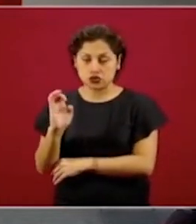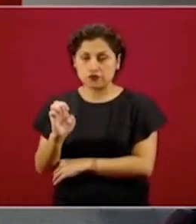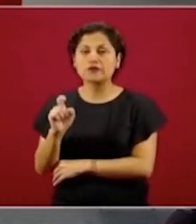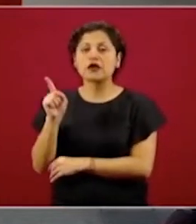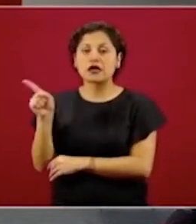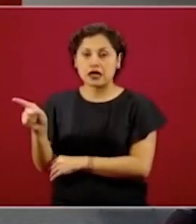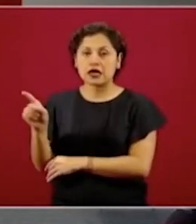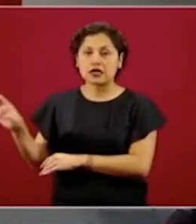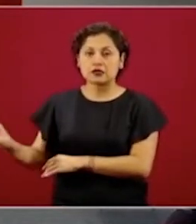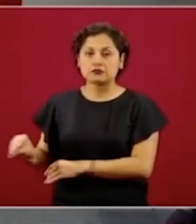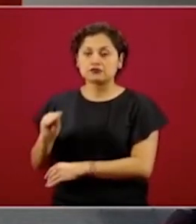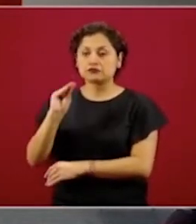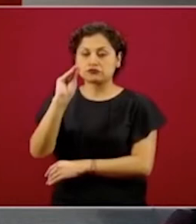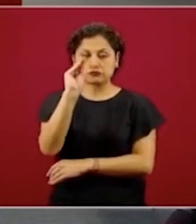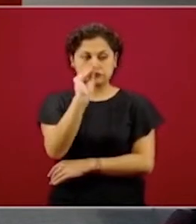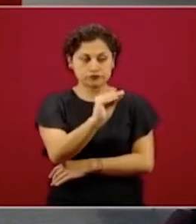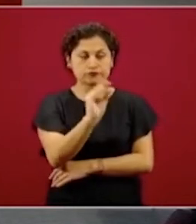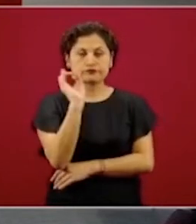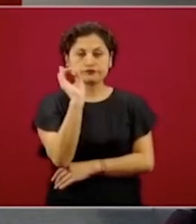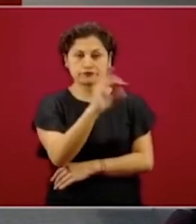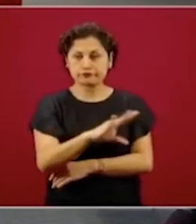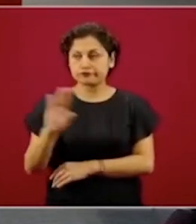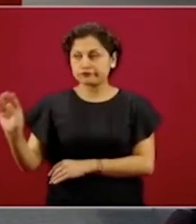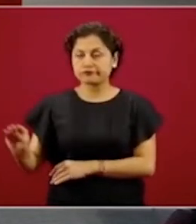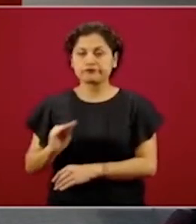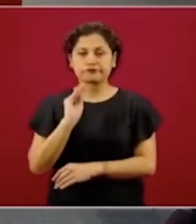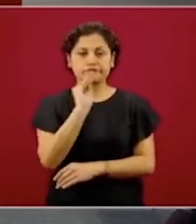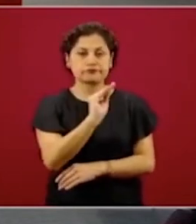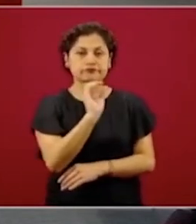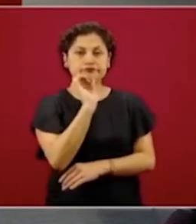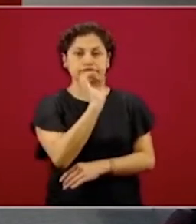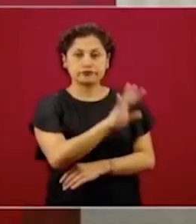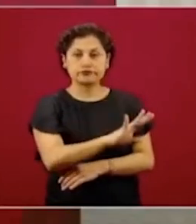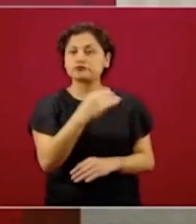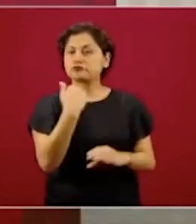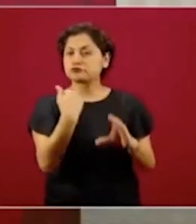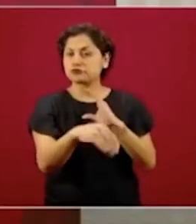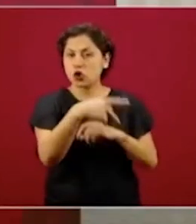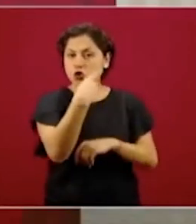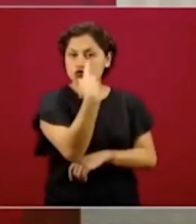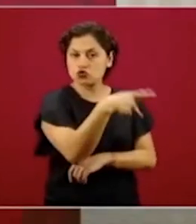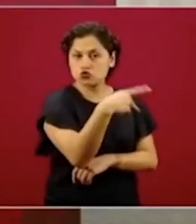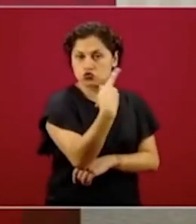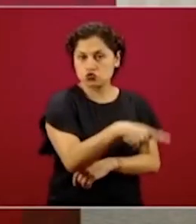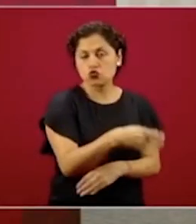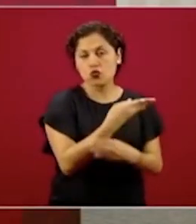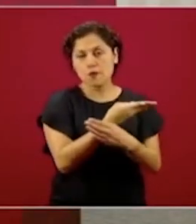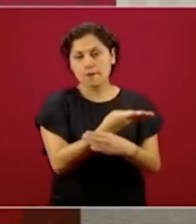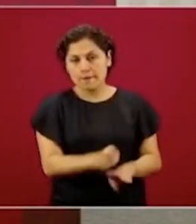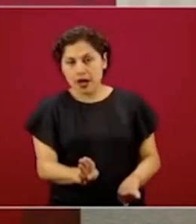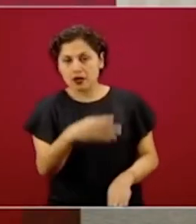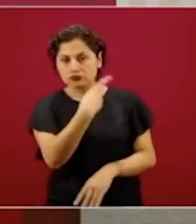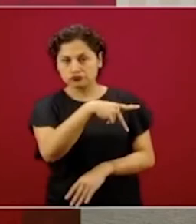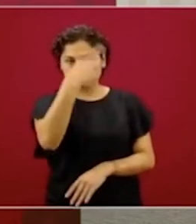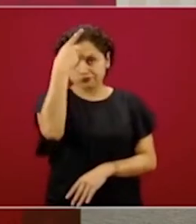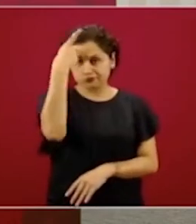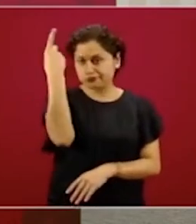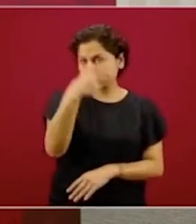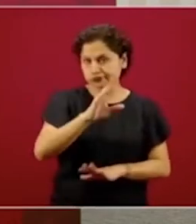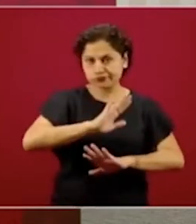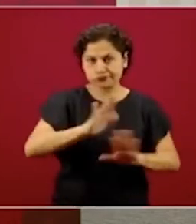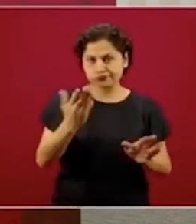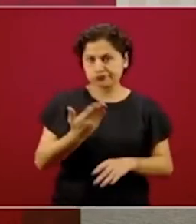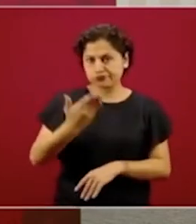los empresarios registrados en la plataforma. No hay un banco, sino hay las cuentas bancarias de los